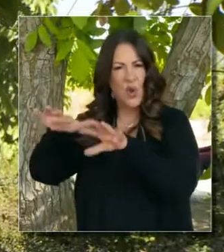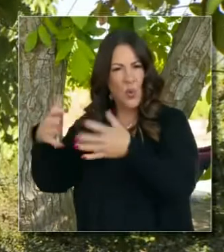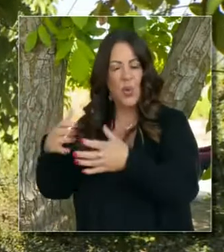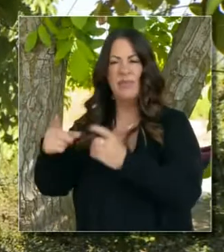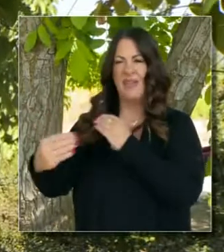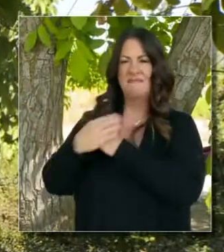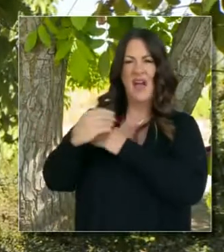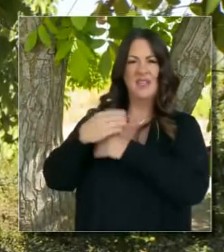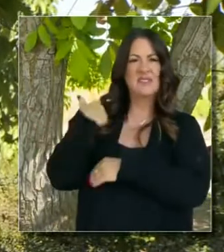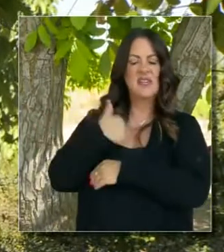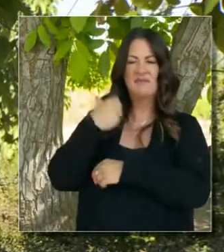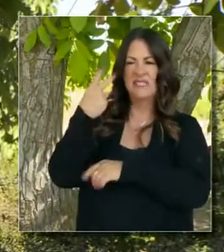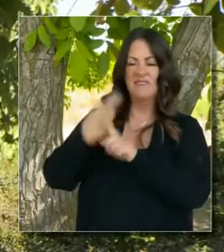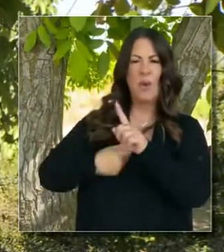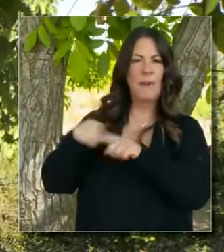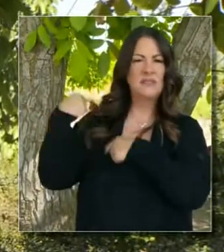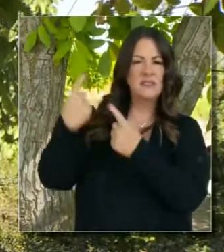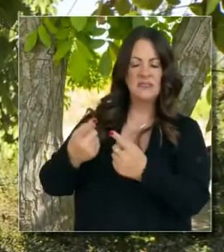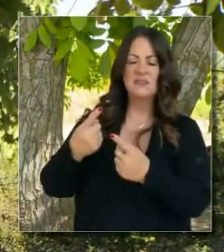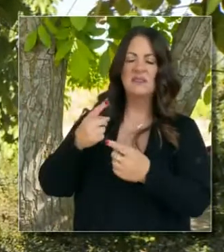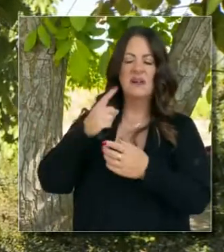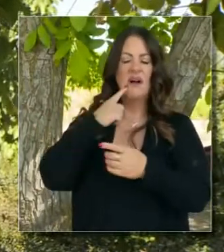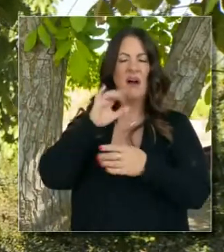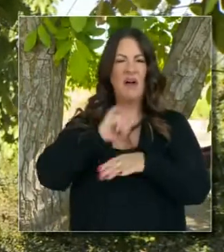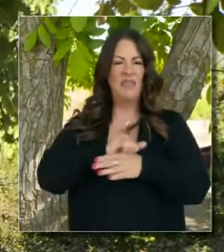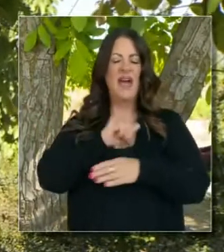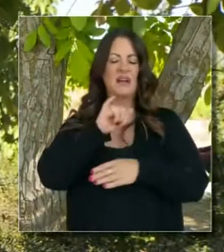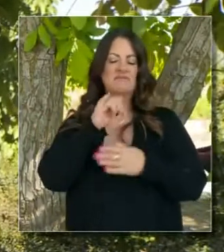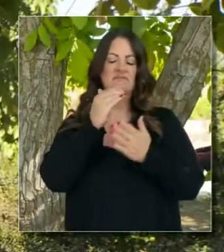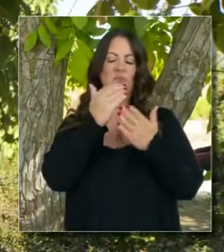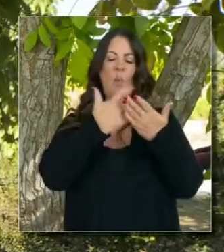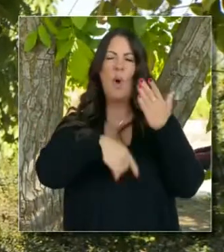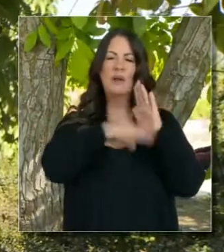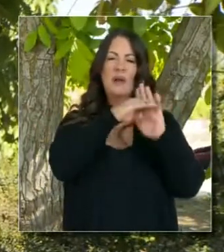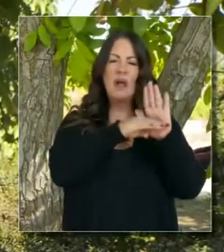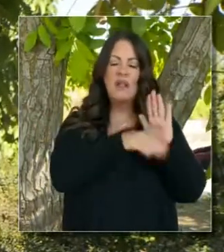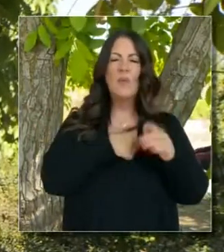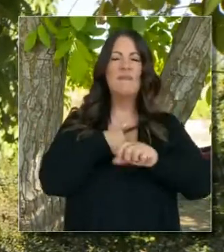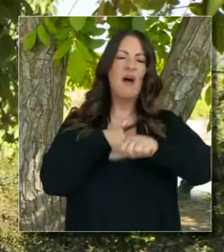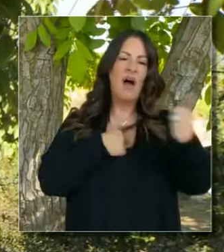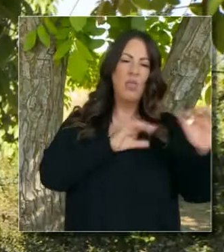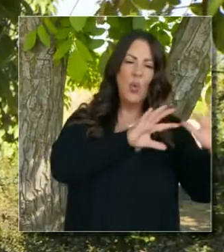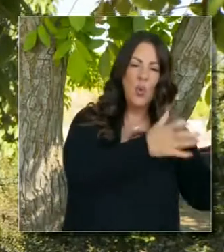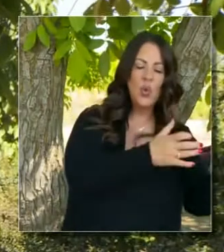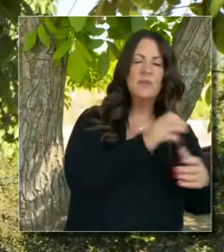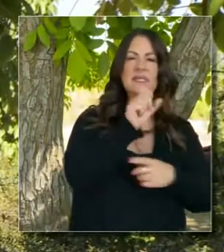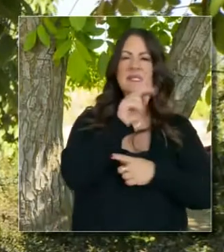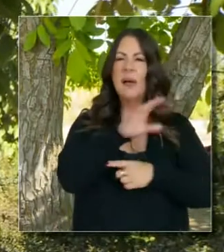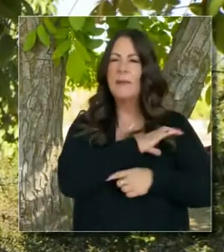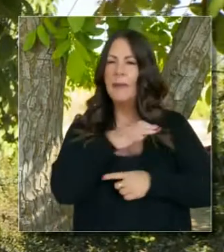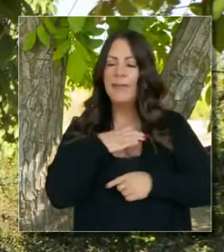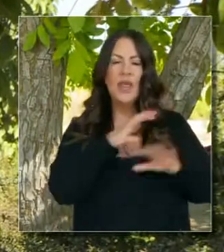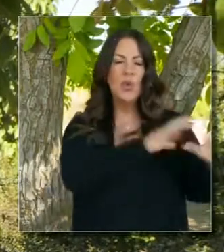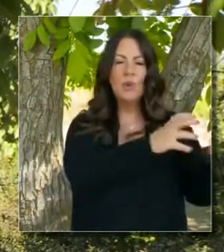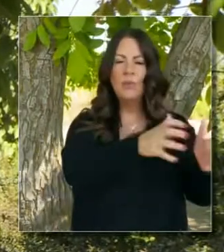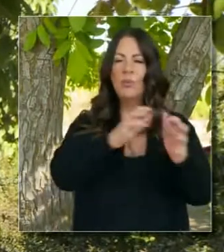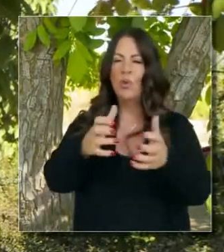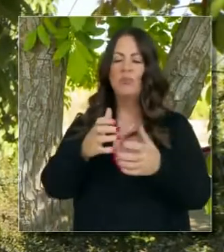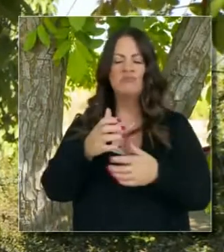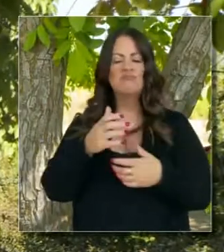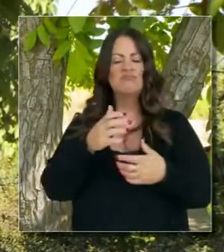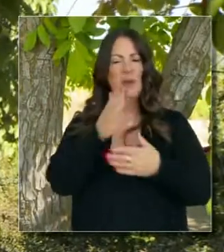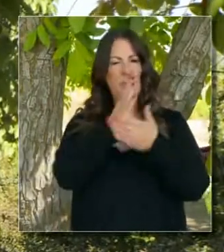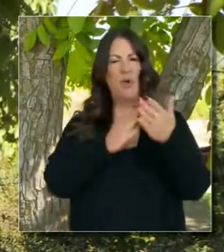fuerza de intervención nos han informado por varios meses sobre los sectores. Tenemos pequeños grupos de trabajo, subcomités